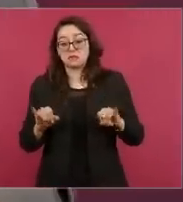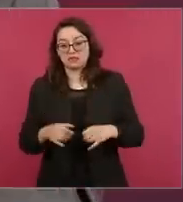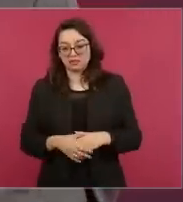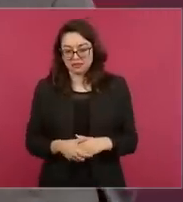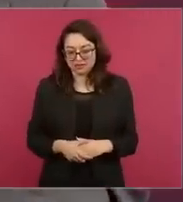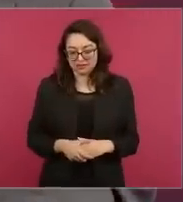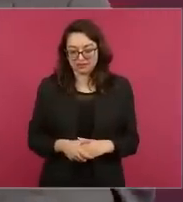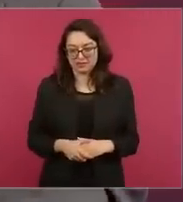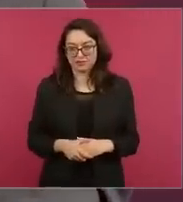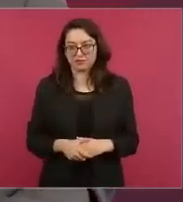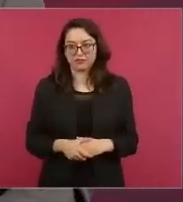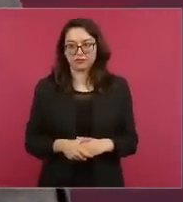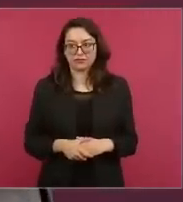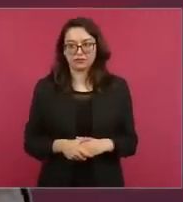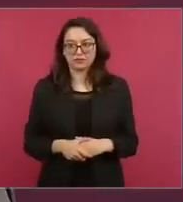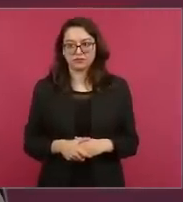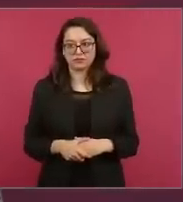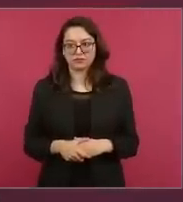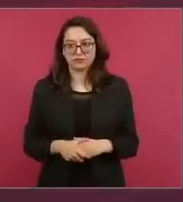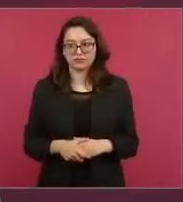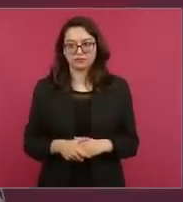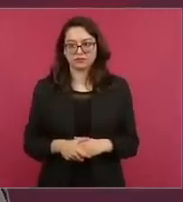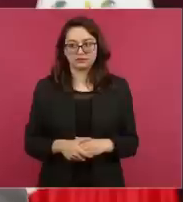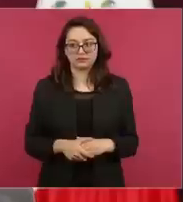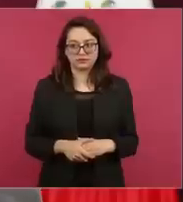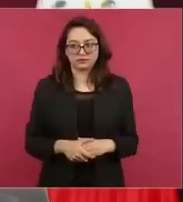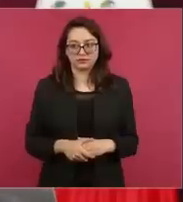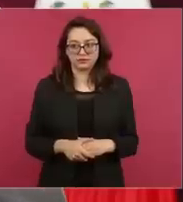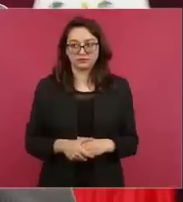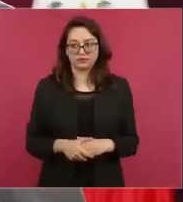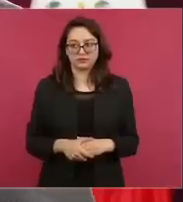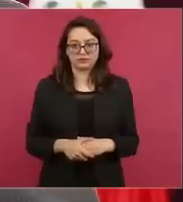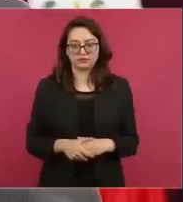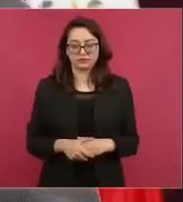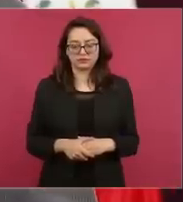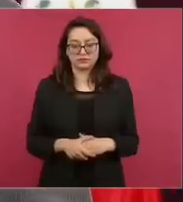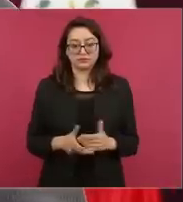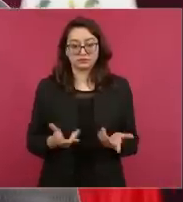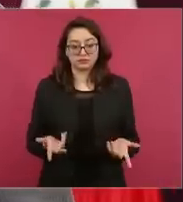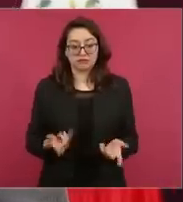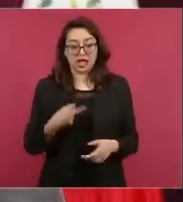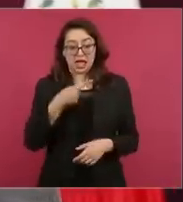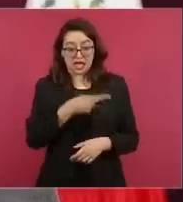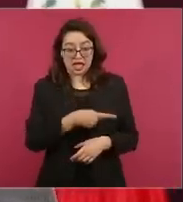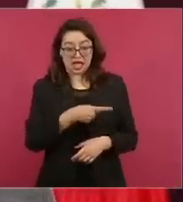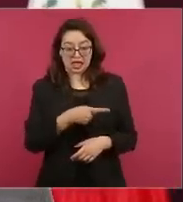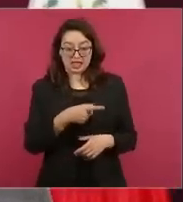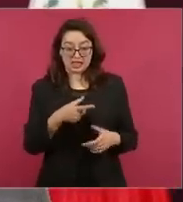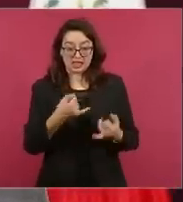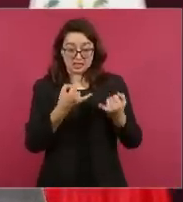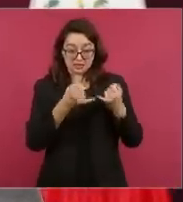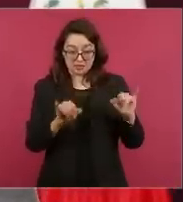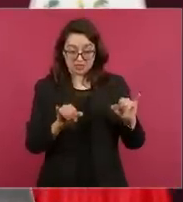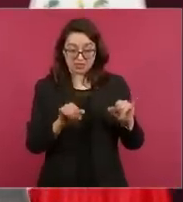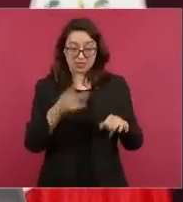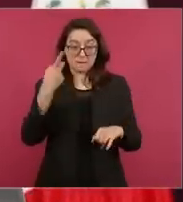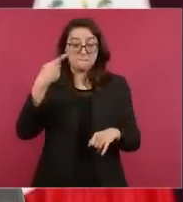comillas, independiente del pueblo, no de la oligarquía.